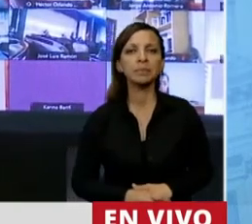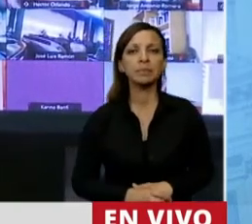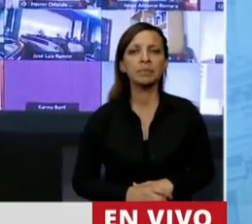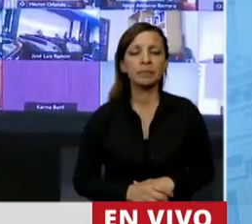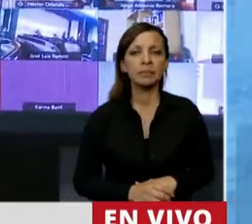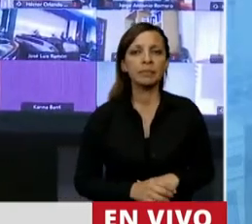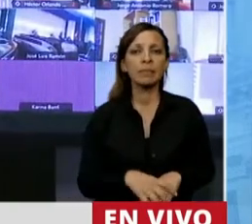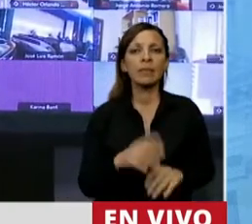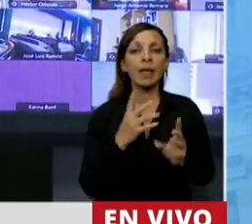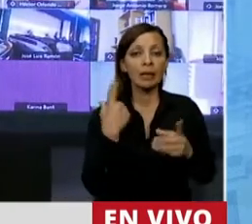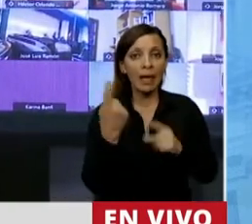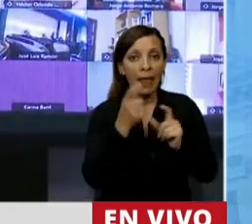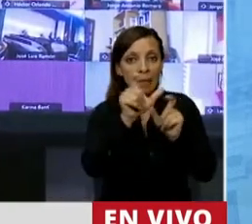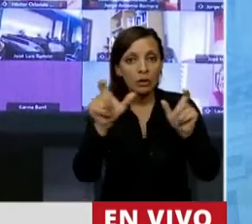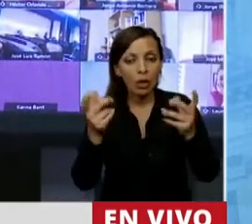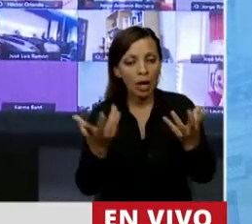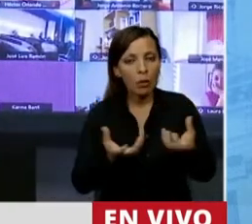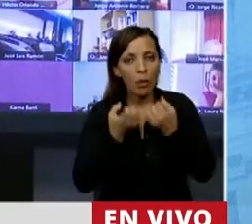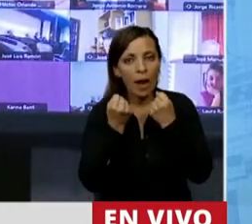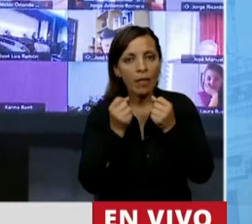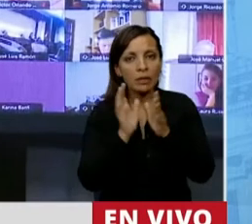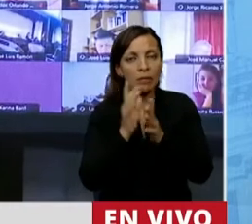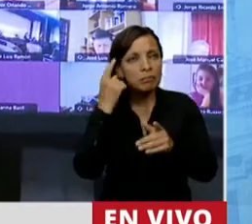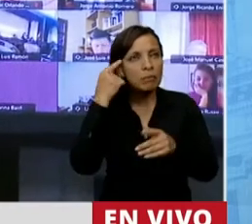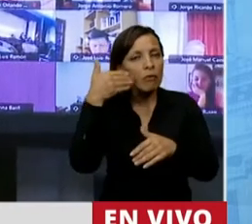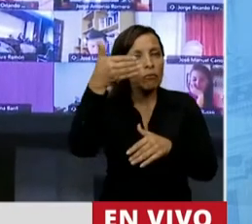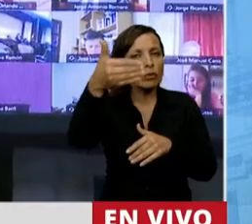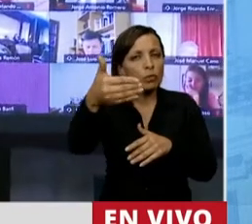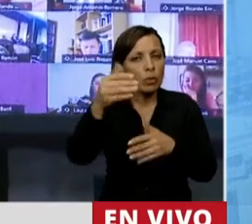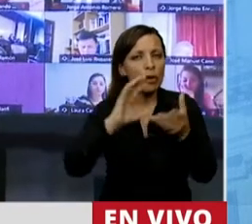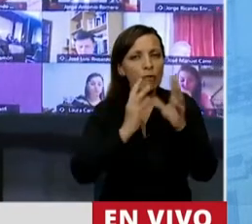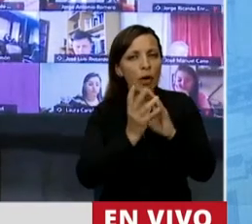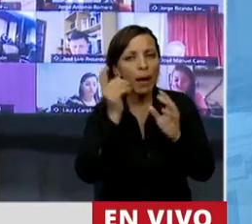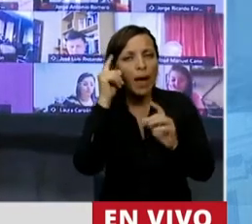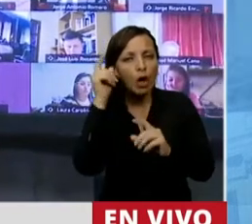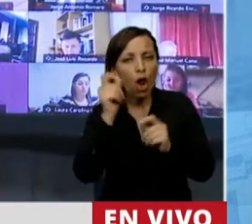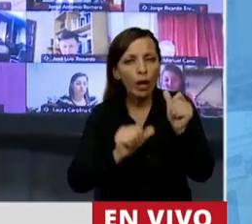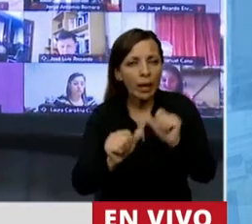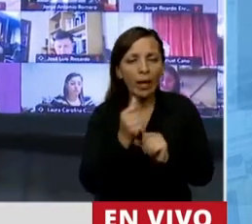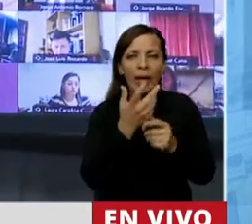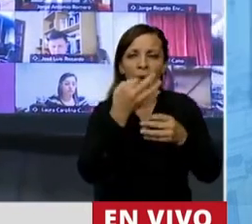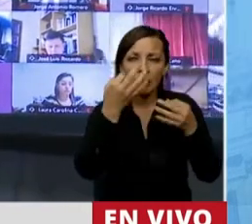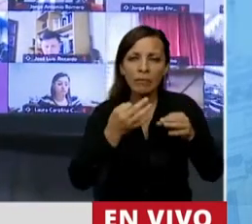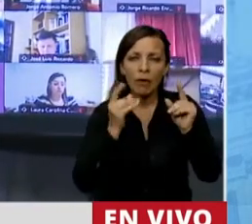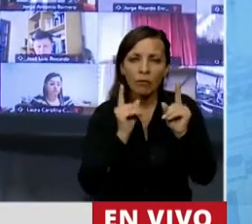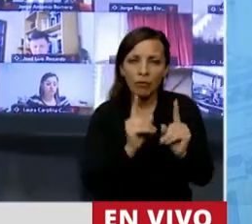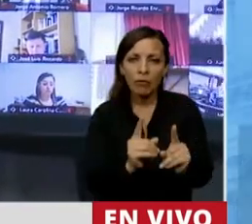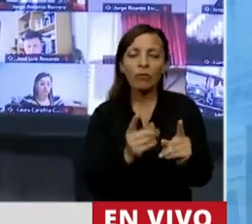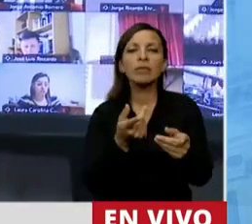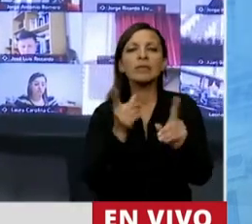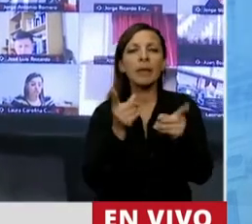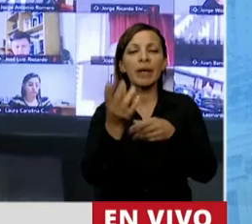incorporando estos valores como un horizonte a nuestra sociedad ecológicamente equilibrada y sostenible e incluyendo